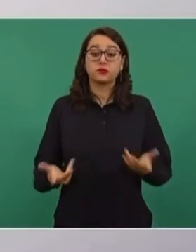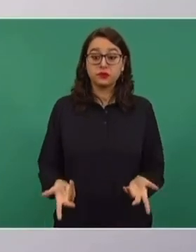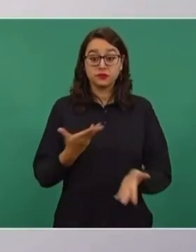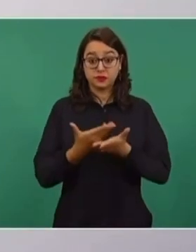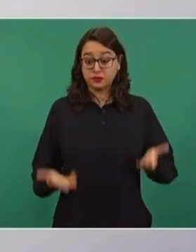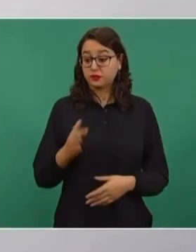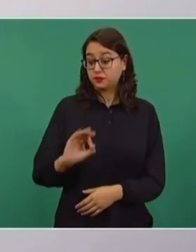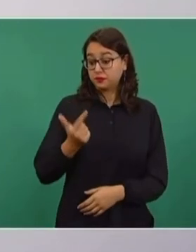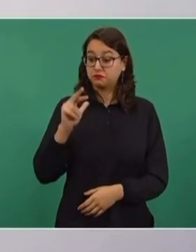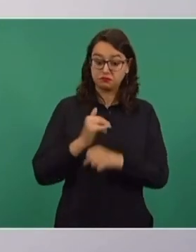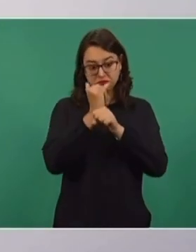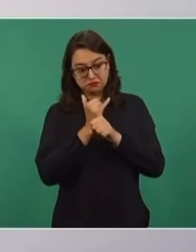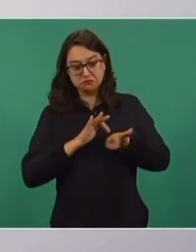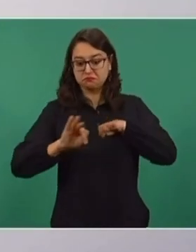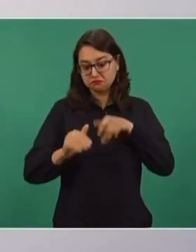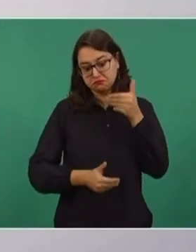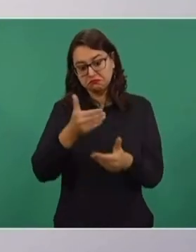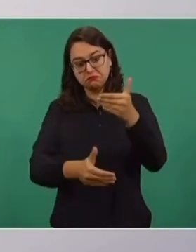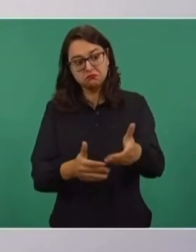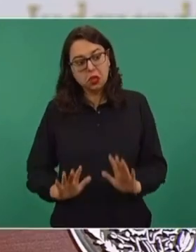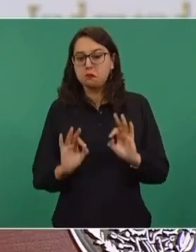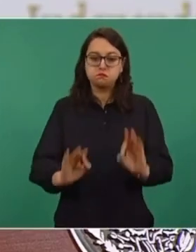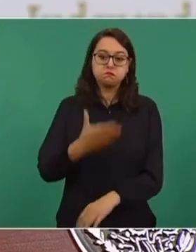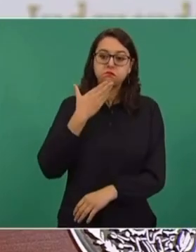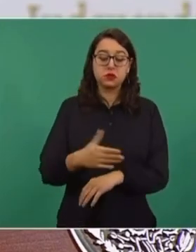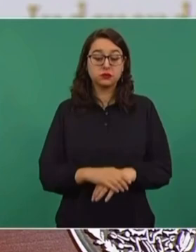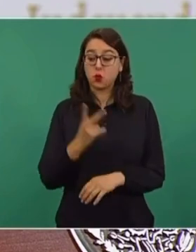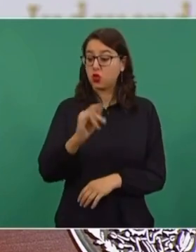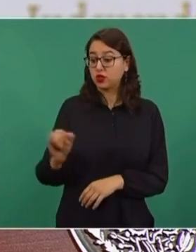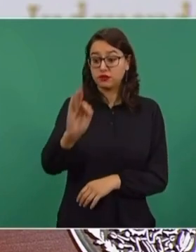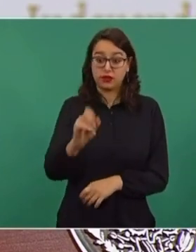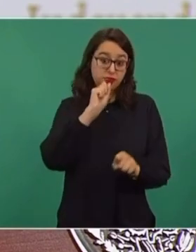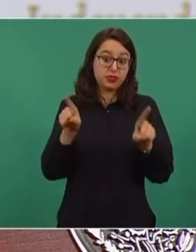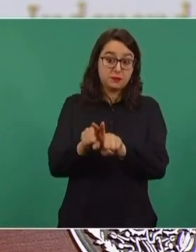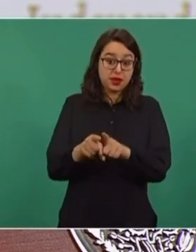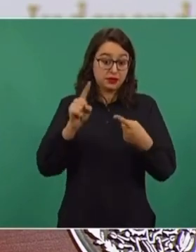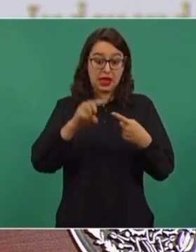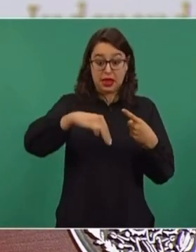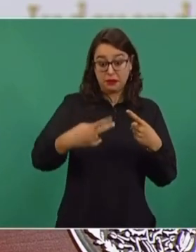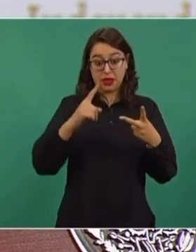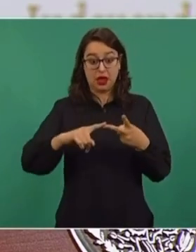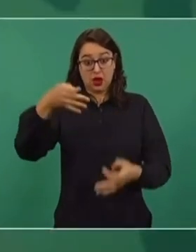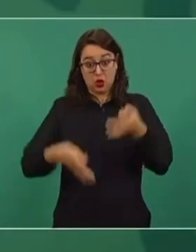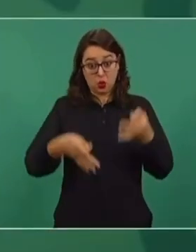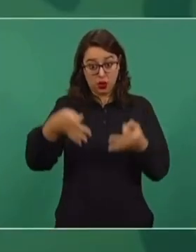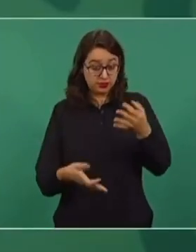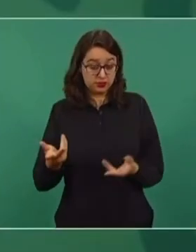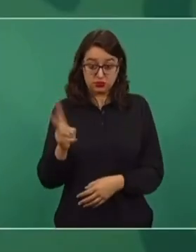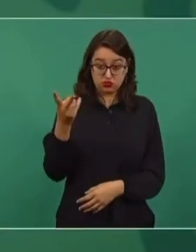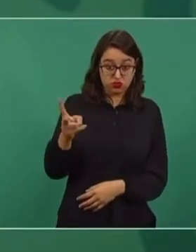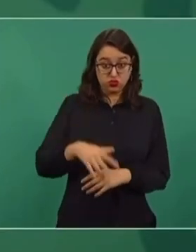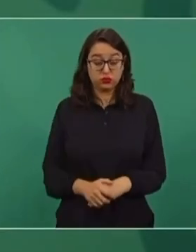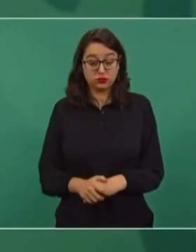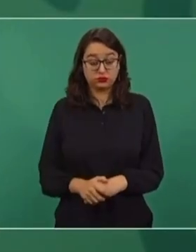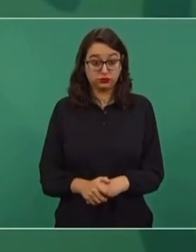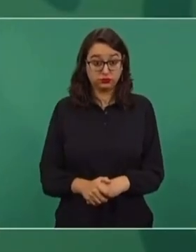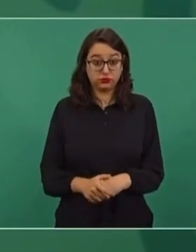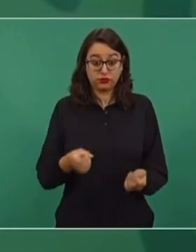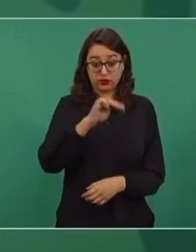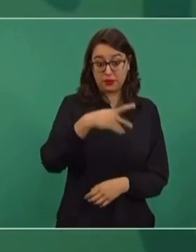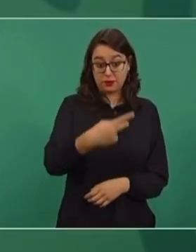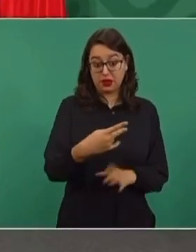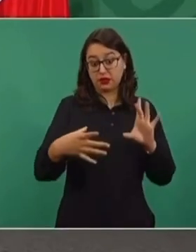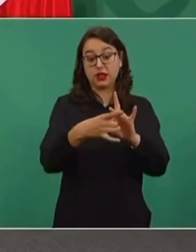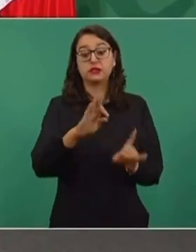lo que está haciendo la Fiscalía y en este caso también es el Poder Judicial. Porque es el Ministerio Público y el juez. El Ministerio Público tiene que ver con la Fiscalía, pero el juez